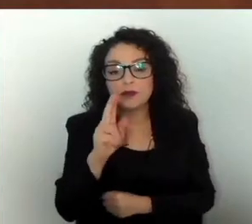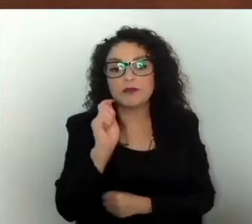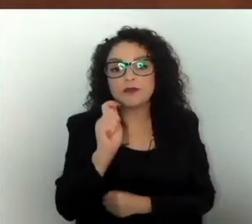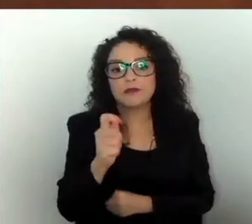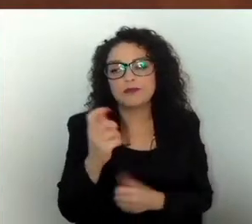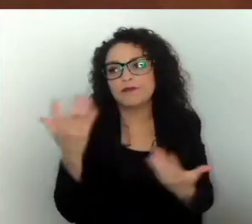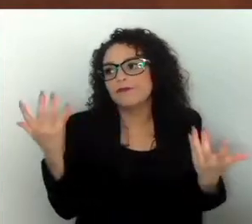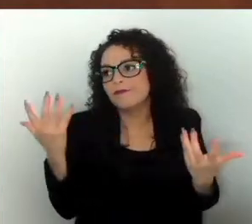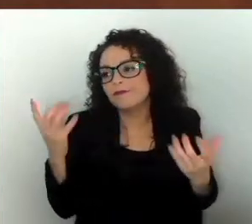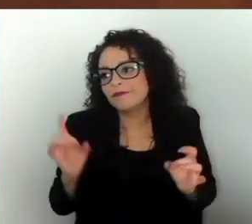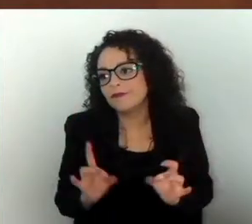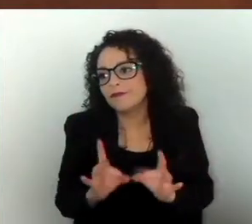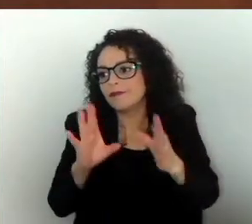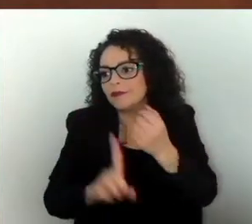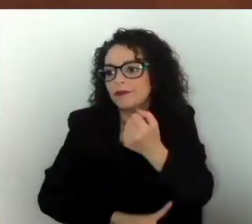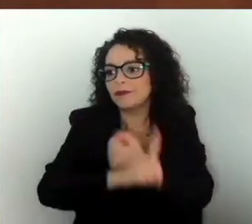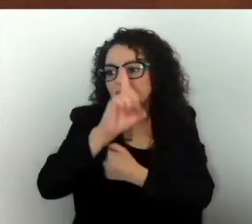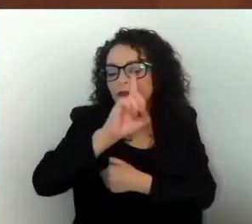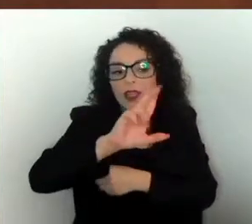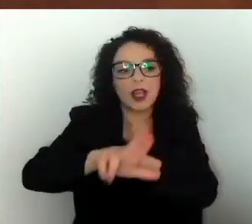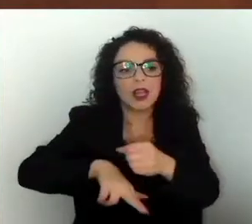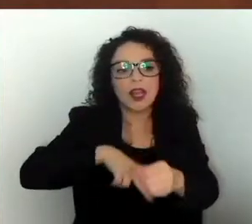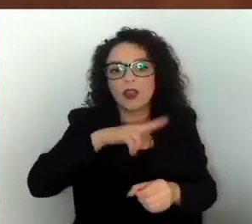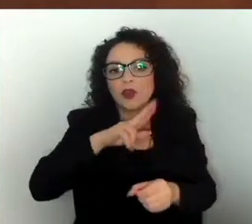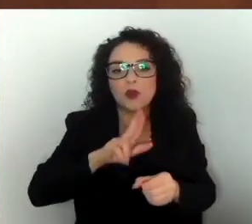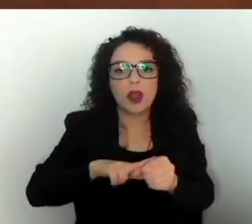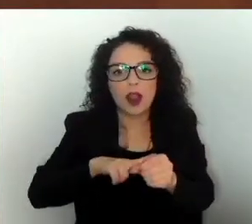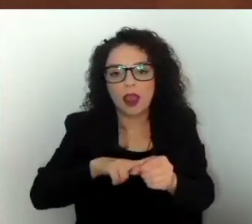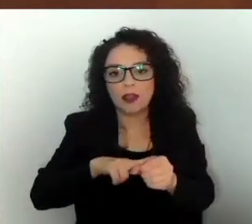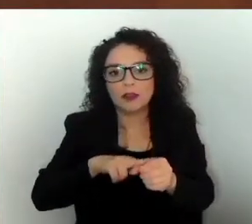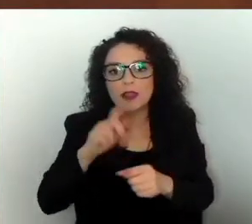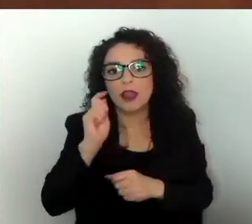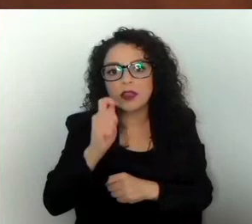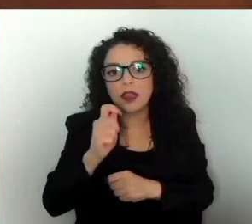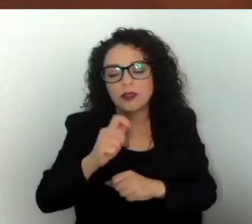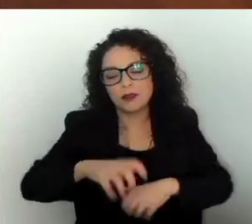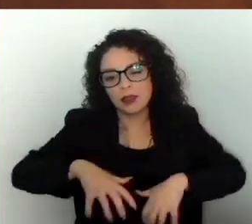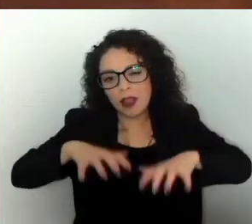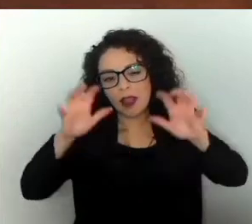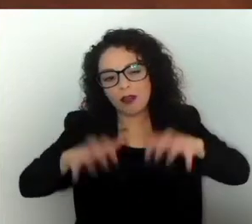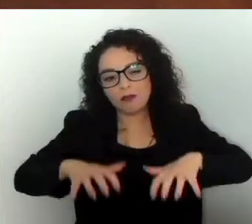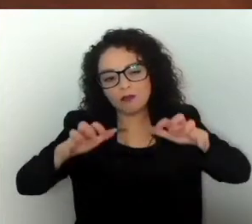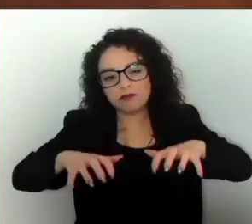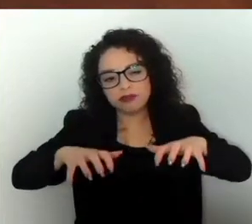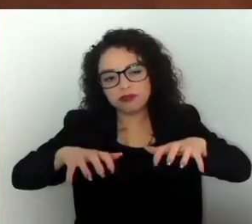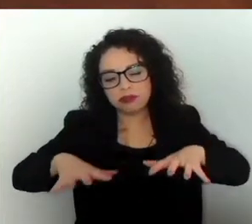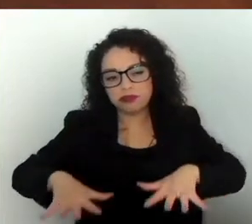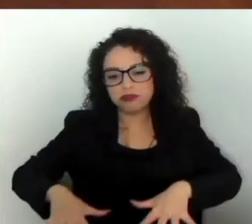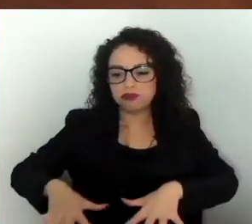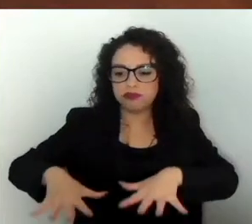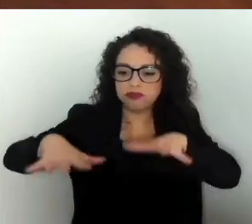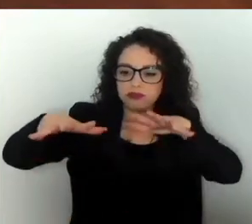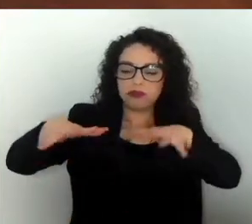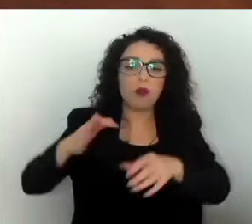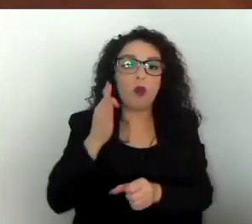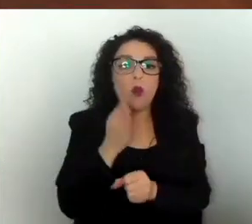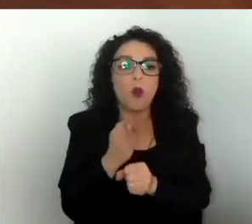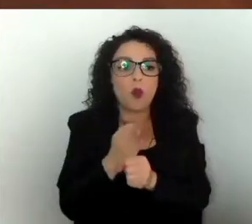Quienes en estos momentos sufren por